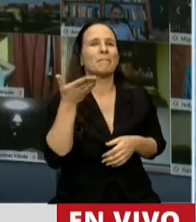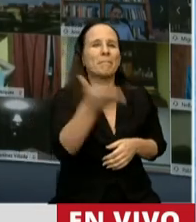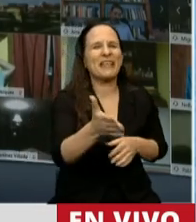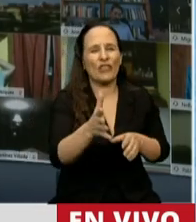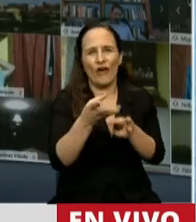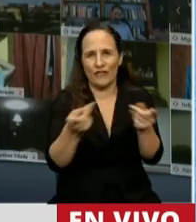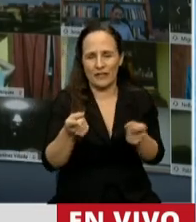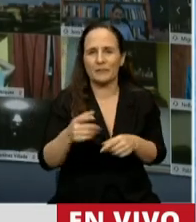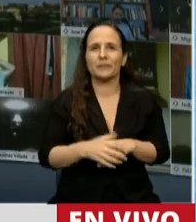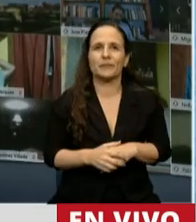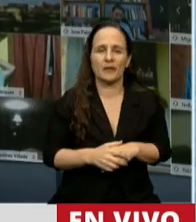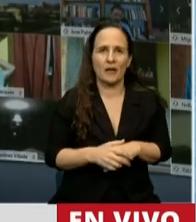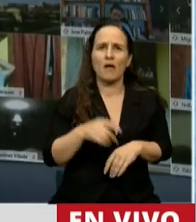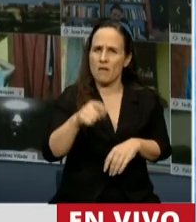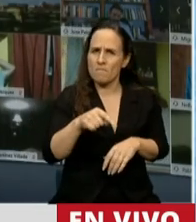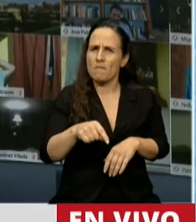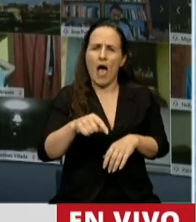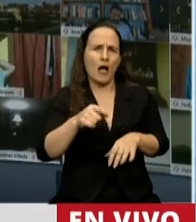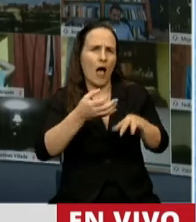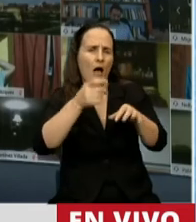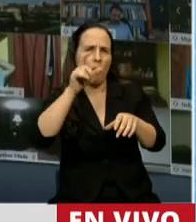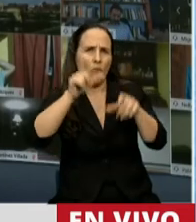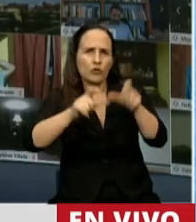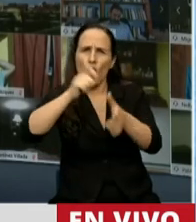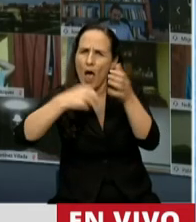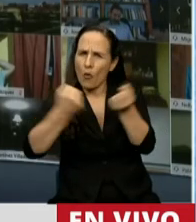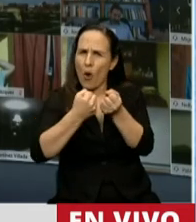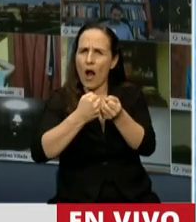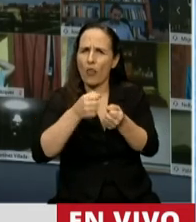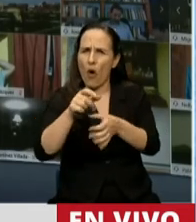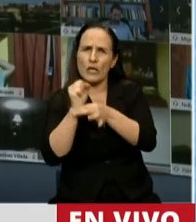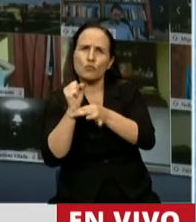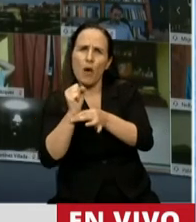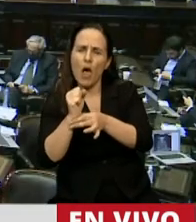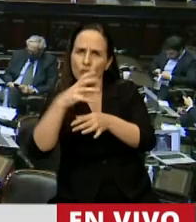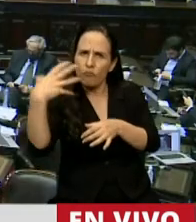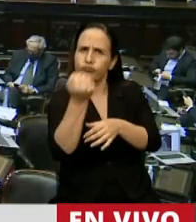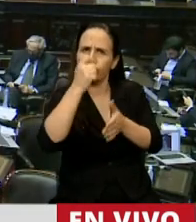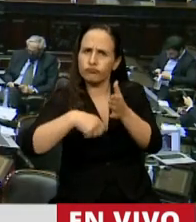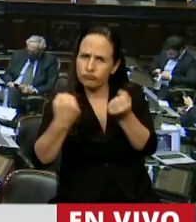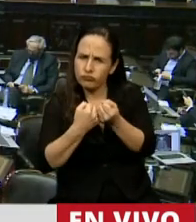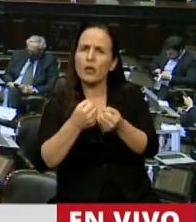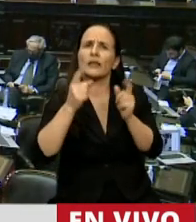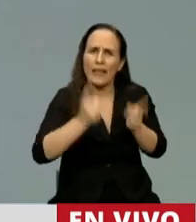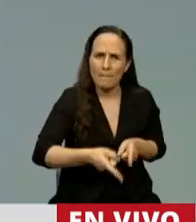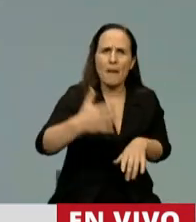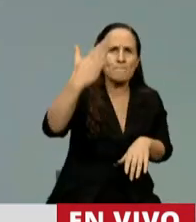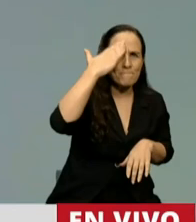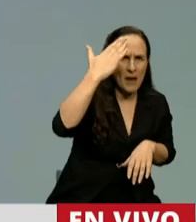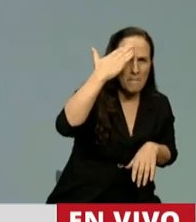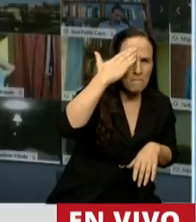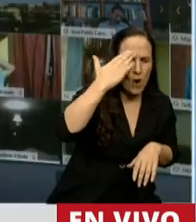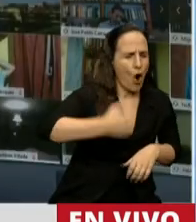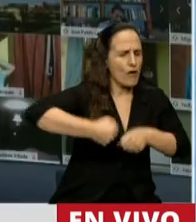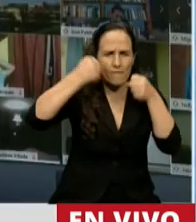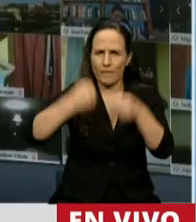con tenacidad, con experticia. Y creo fuertemente que con memoria, con firmeza y